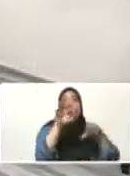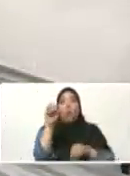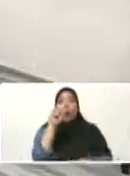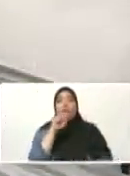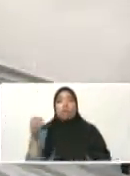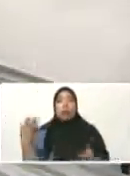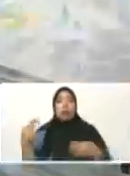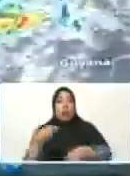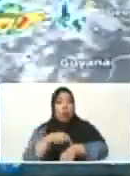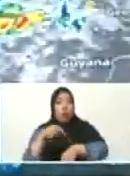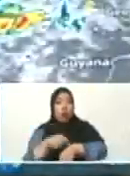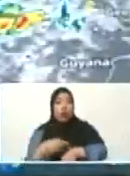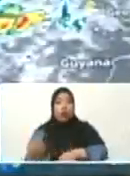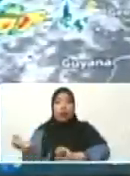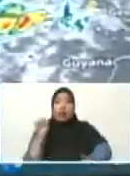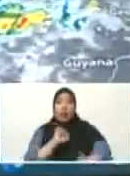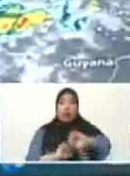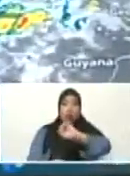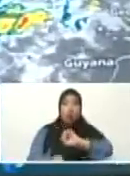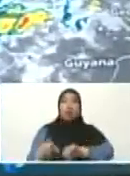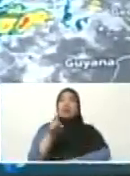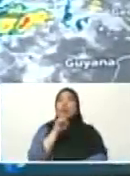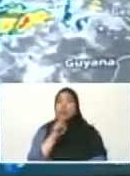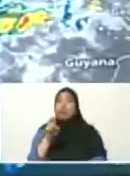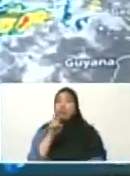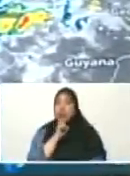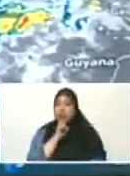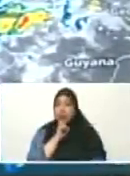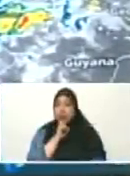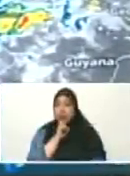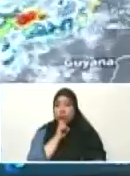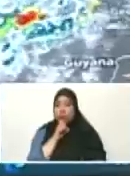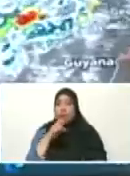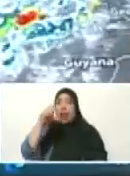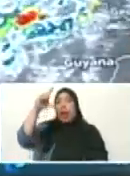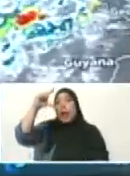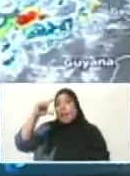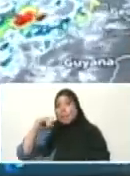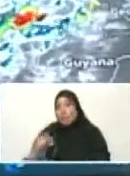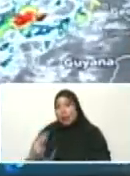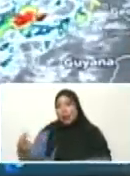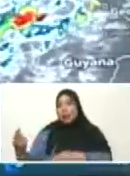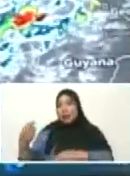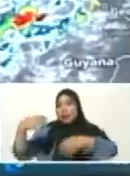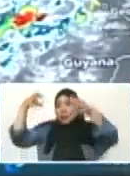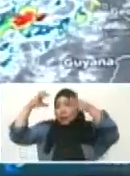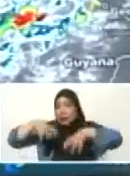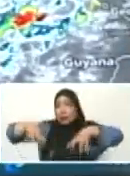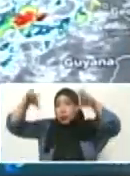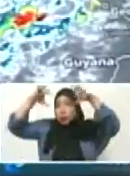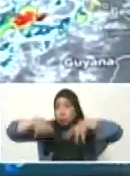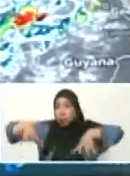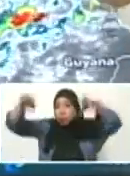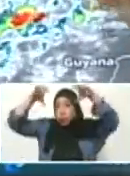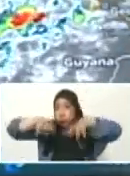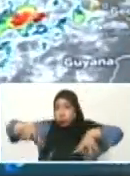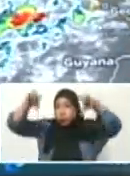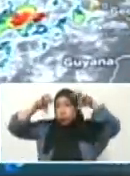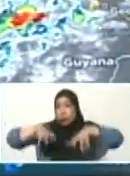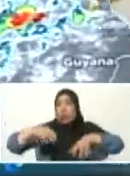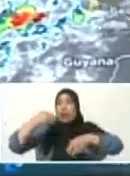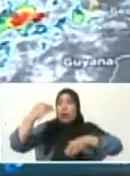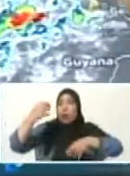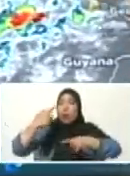país porque los efectos no serán tan severos si tuviese menos velocidad. Si fuera de manera lenta, se va